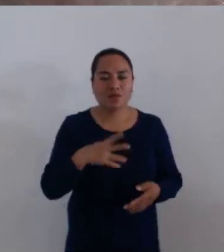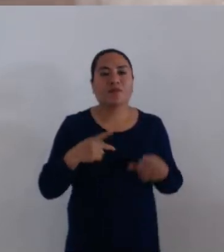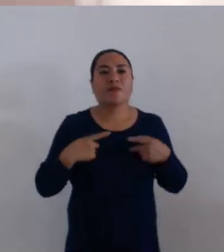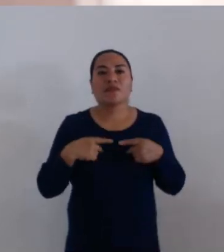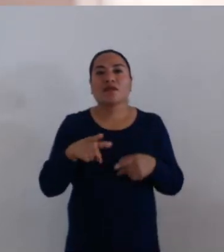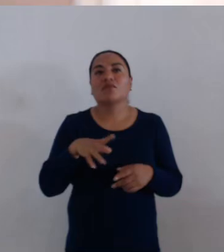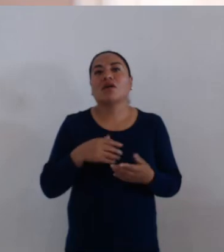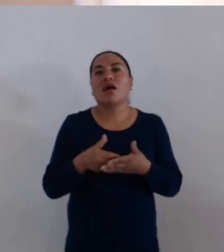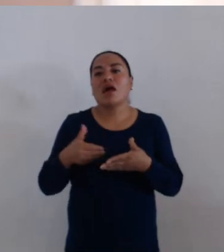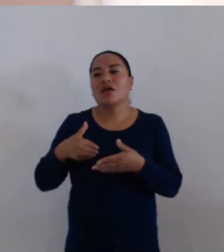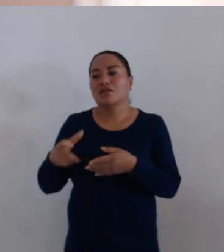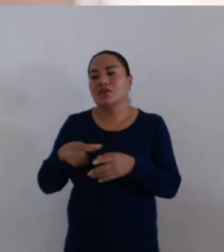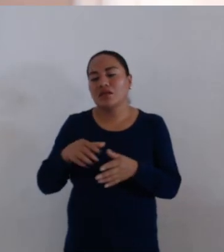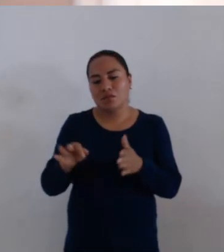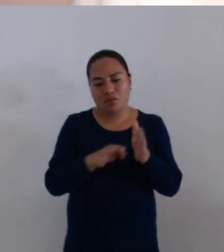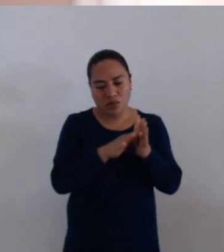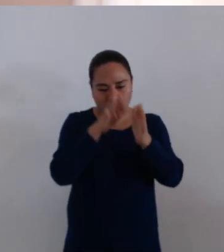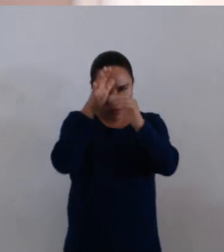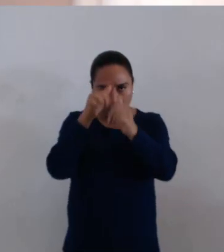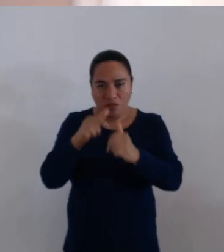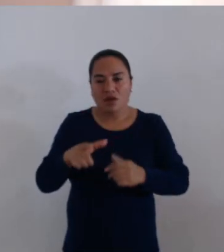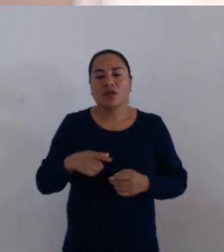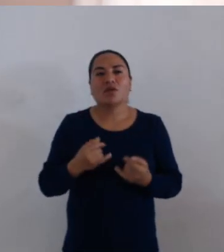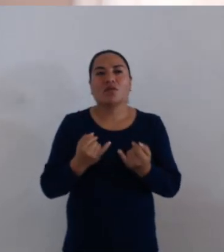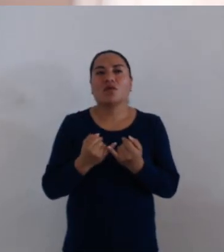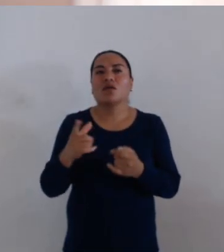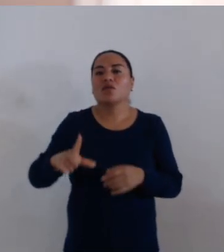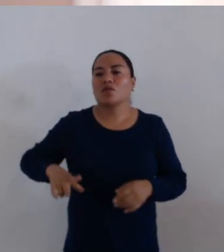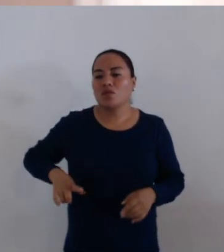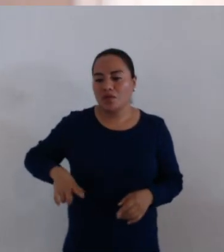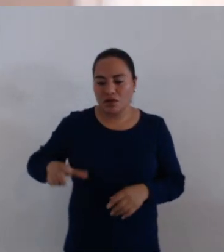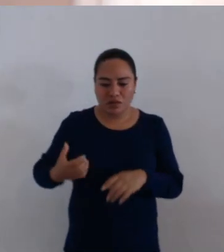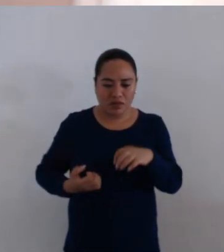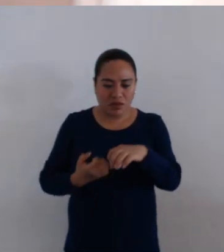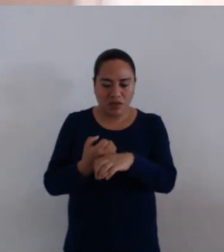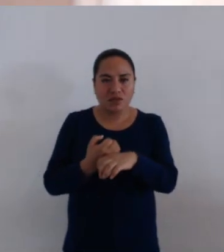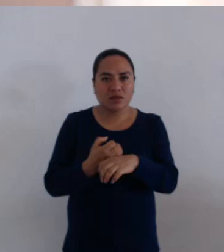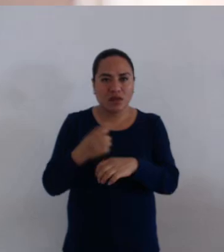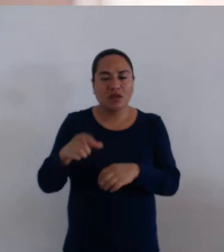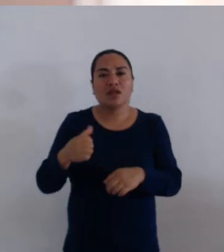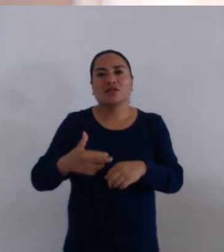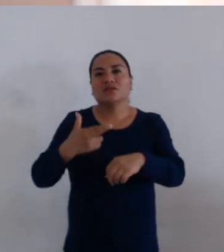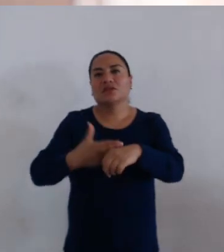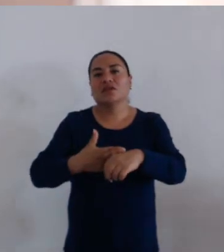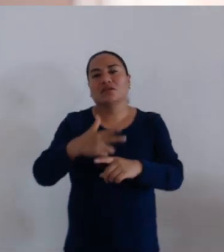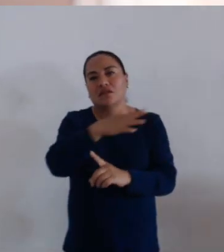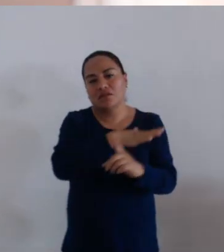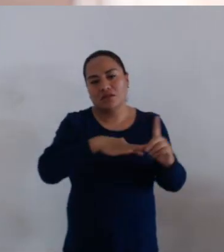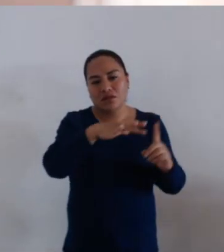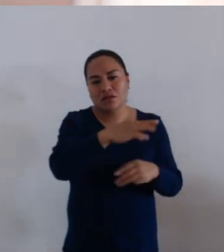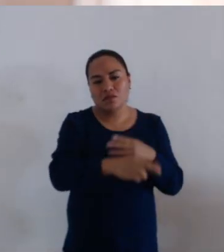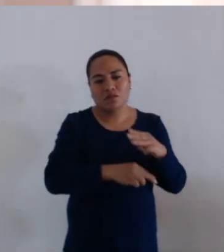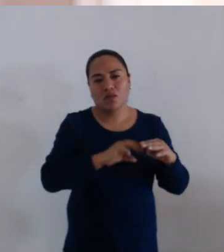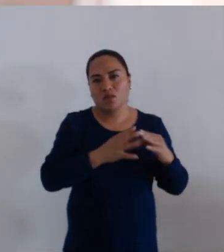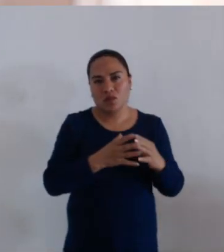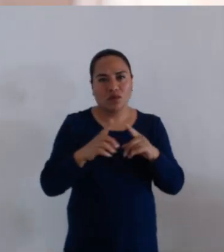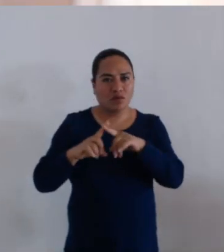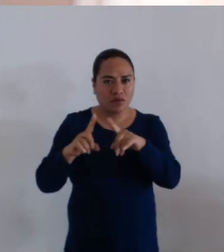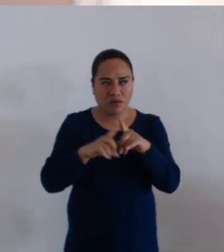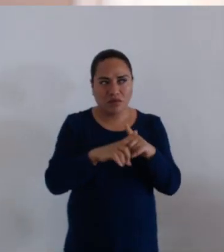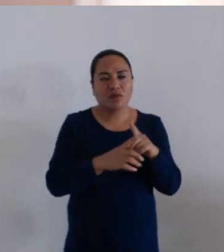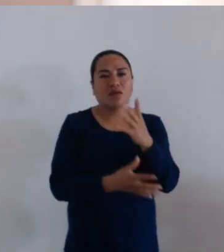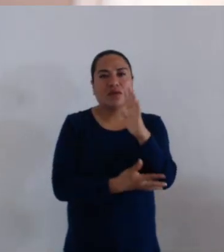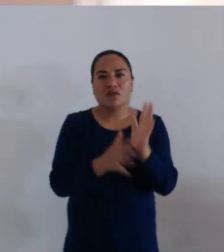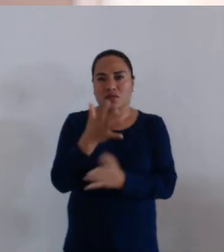presente punto de acuerdo y se determina que en colaboración con el Gobierno del Estado, por conducto de la Secretaría de Medio Ambiente, Biodiversidad,